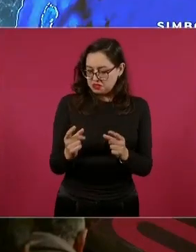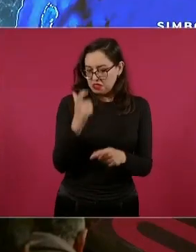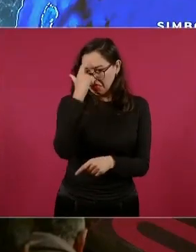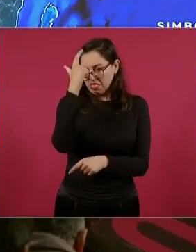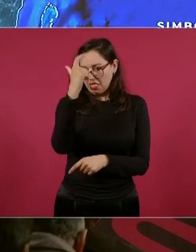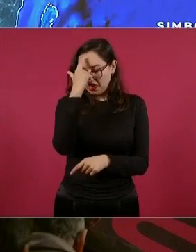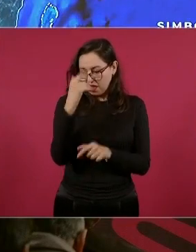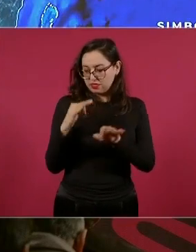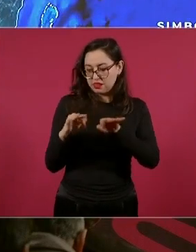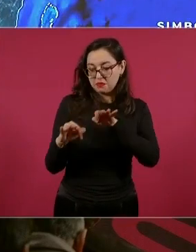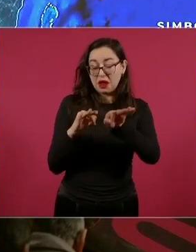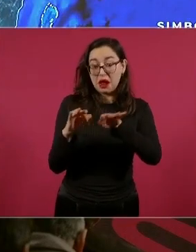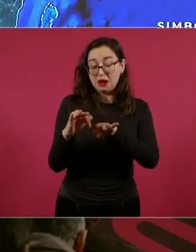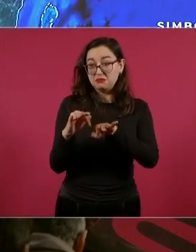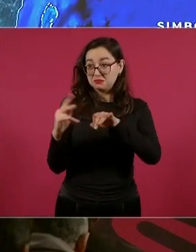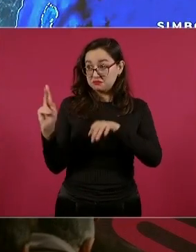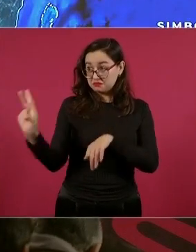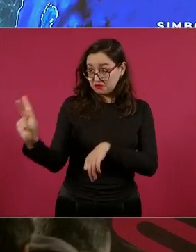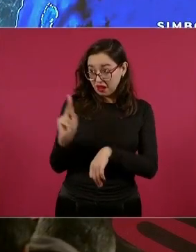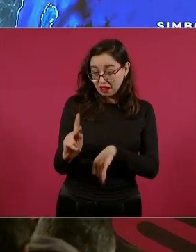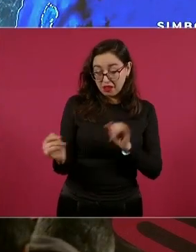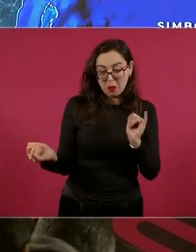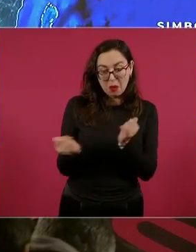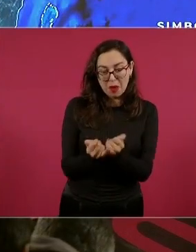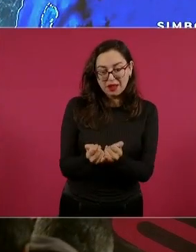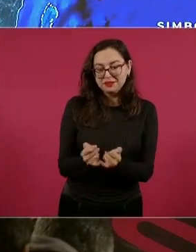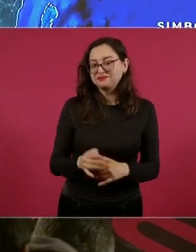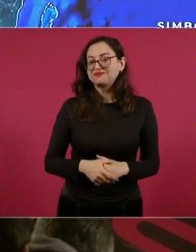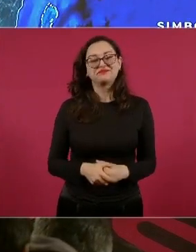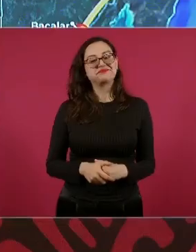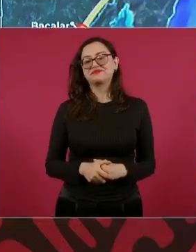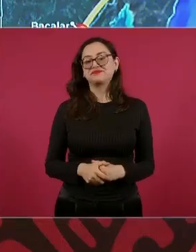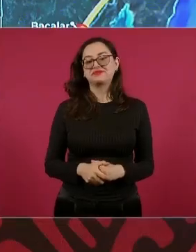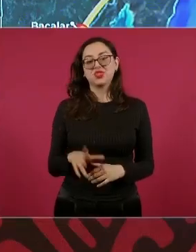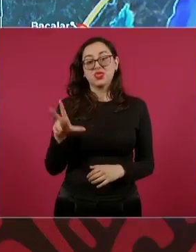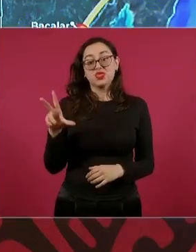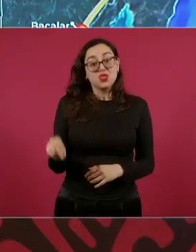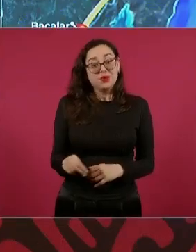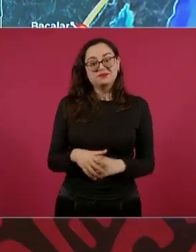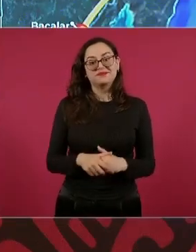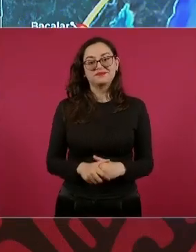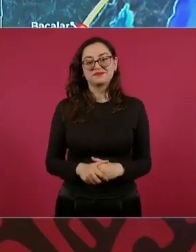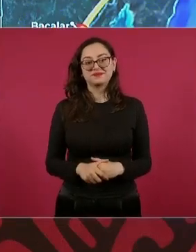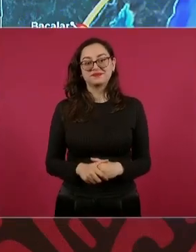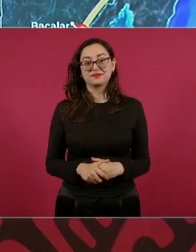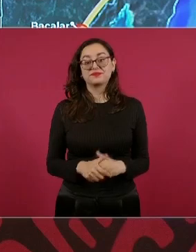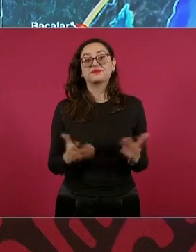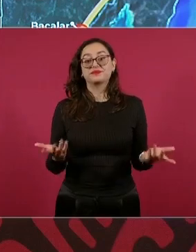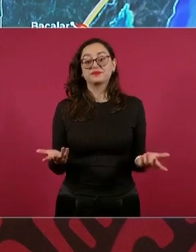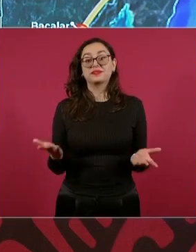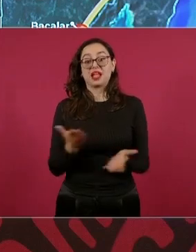es el tren rápido que se ha hecho